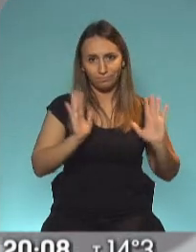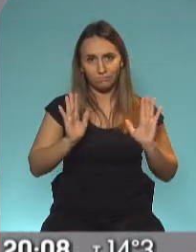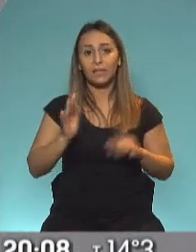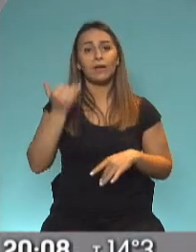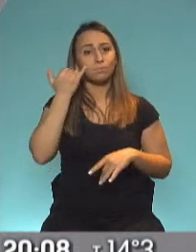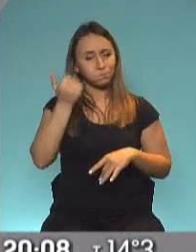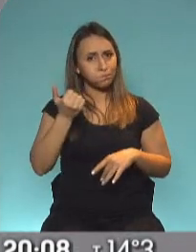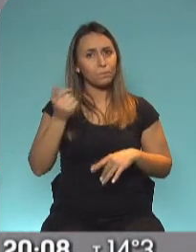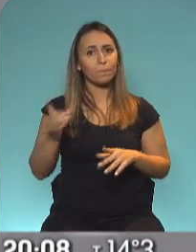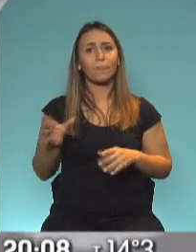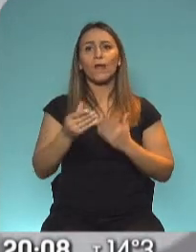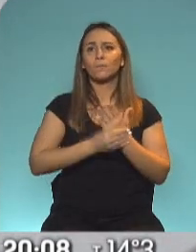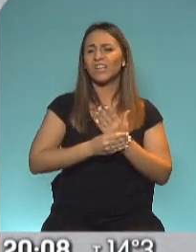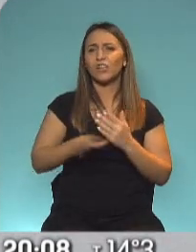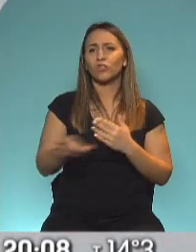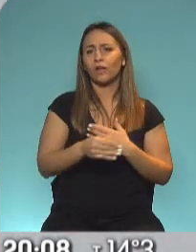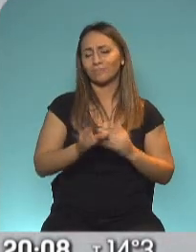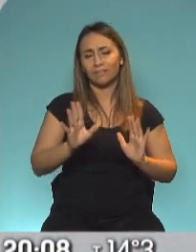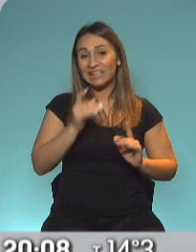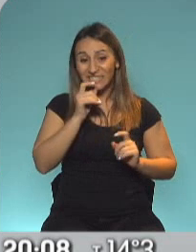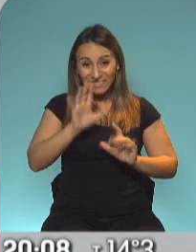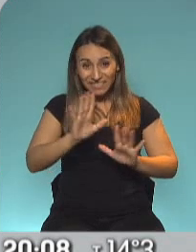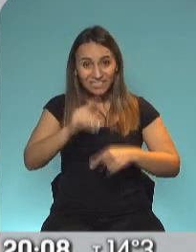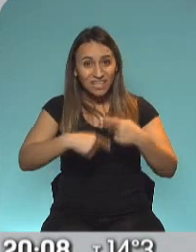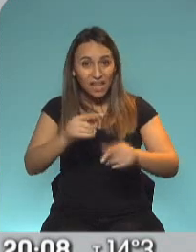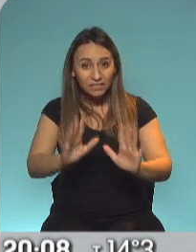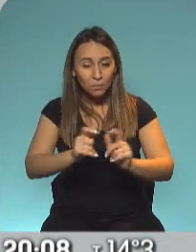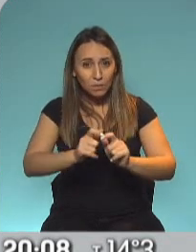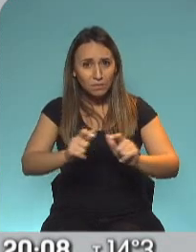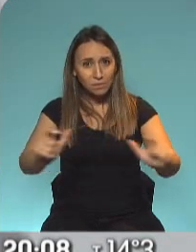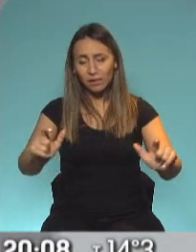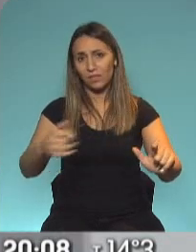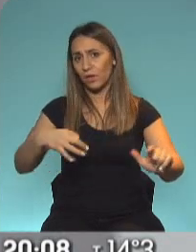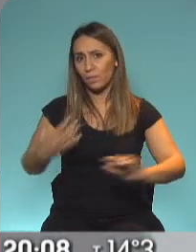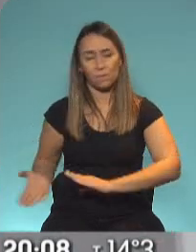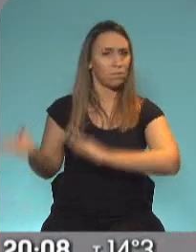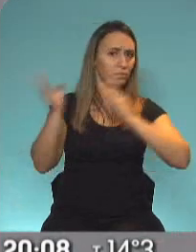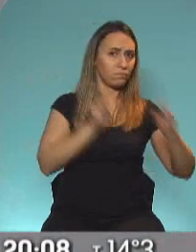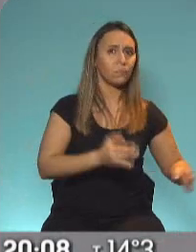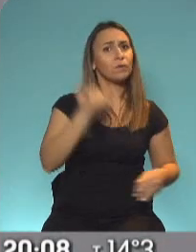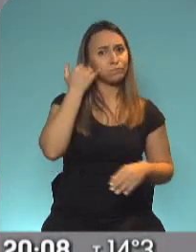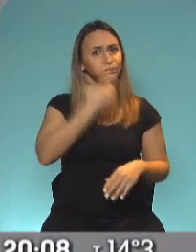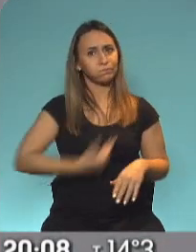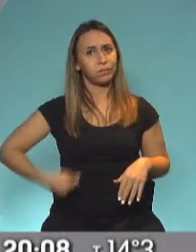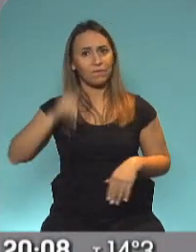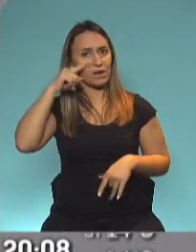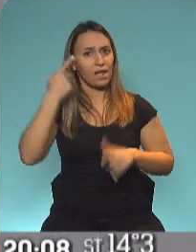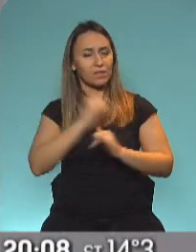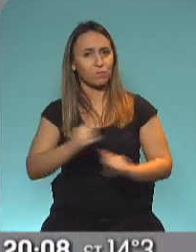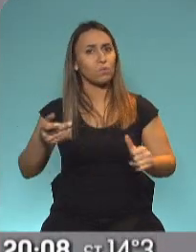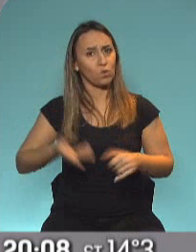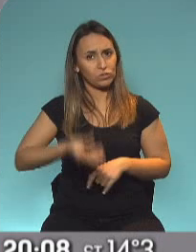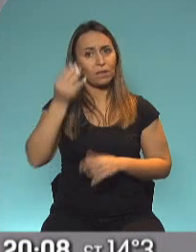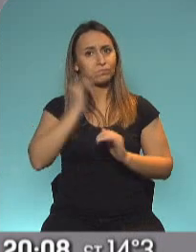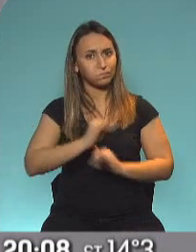esto sigue así, hay que endurecer medidas, hay que dar una marcha atrás. Lo dijo también Alberto Fernández en reiteradas oportunidades. Faltaba